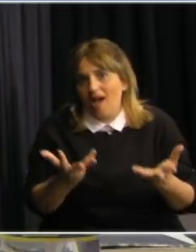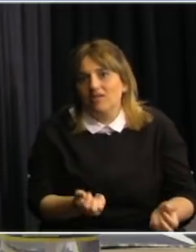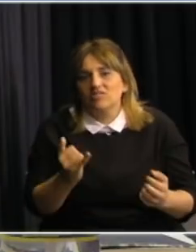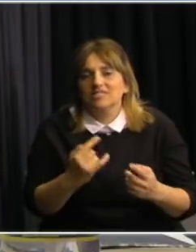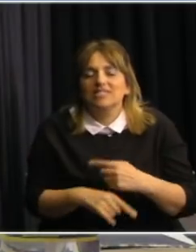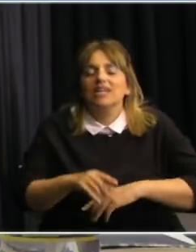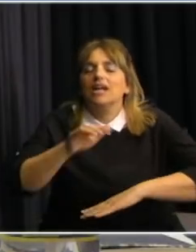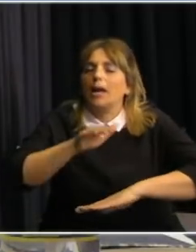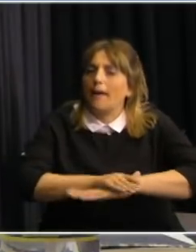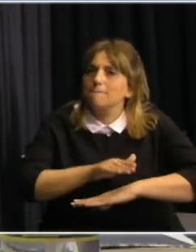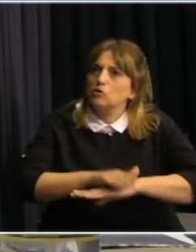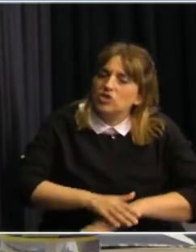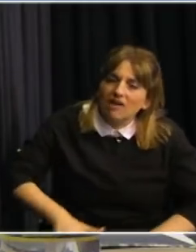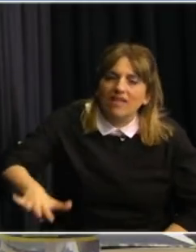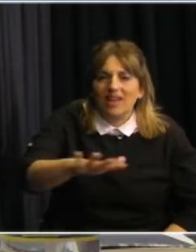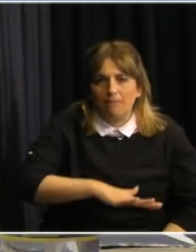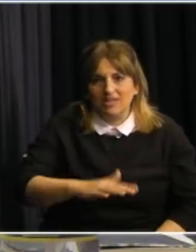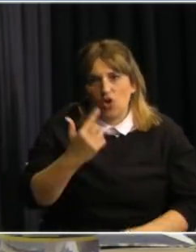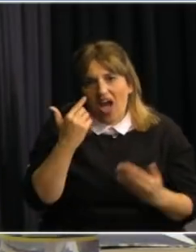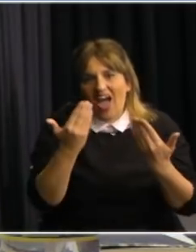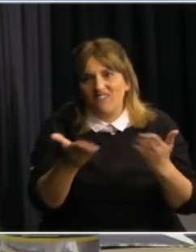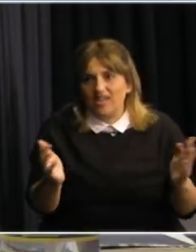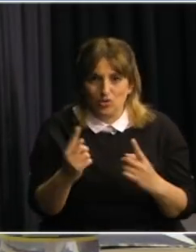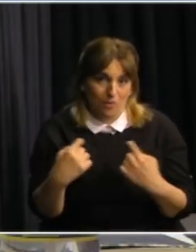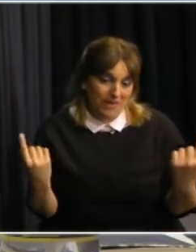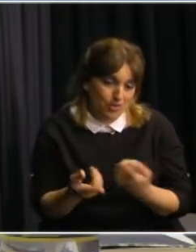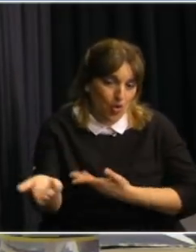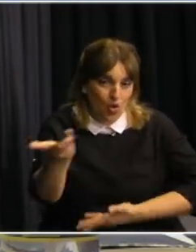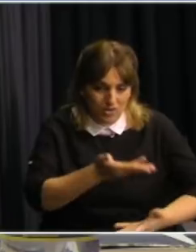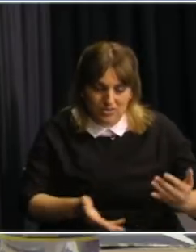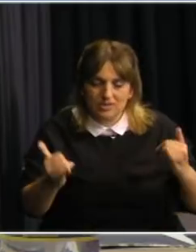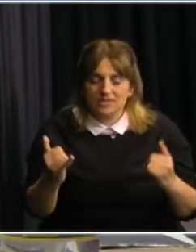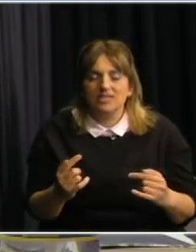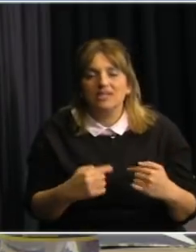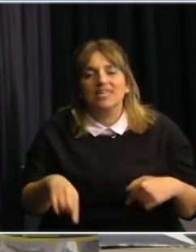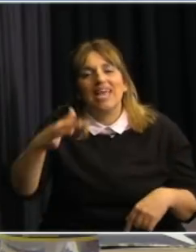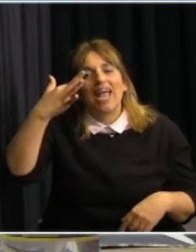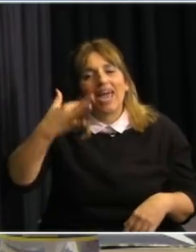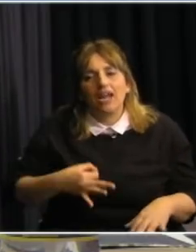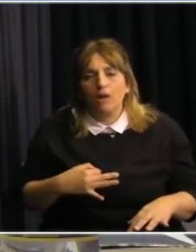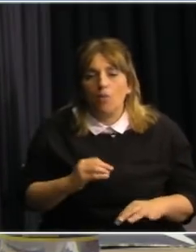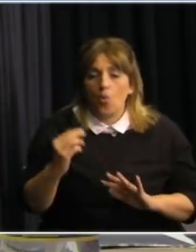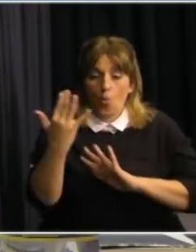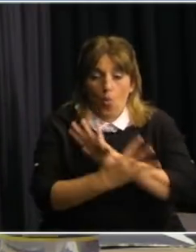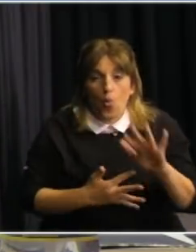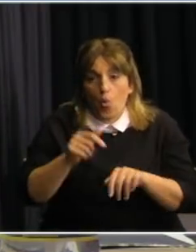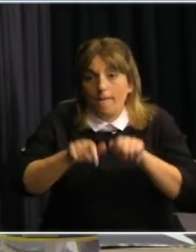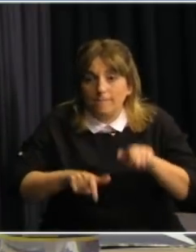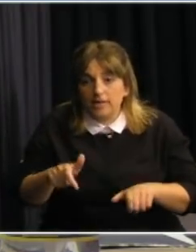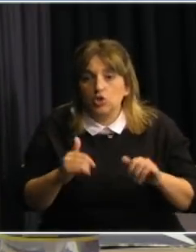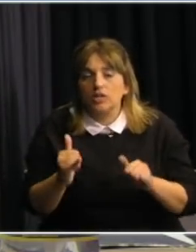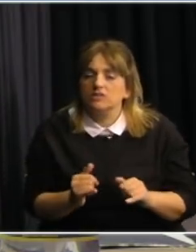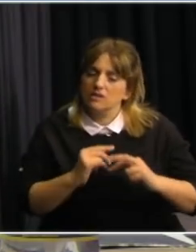uso responsable de los espacios públicos y también creemos que todos los uruguayos están